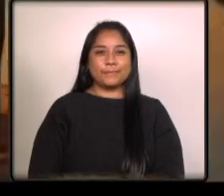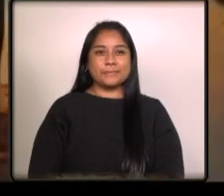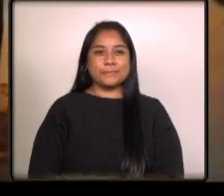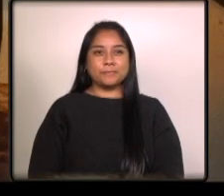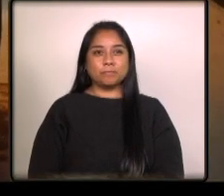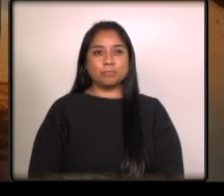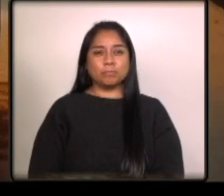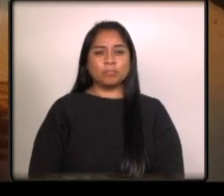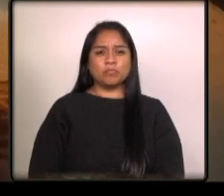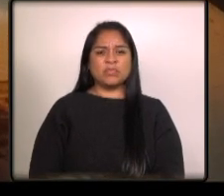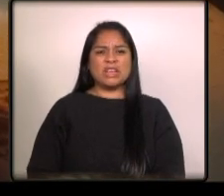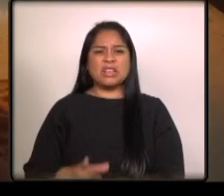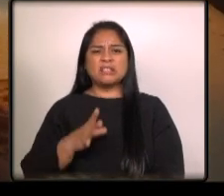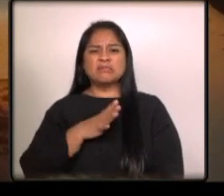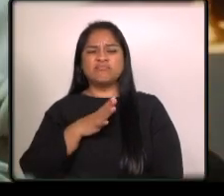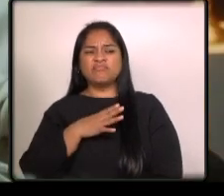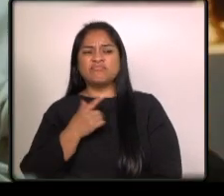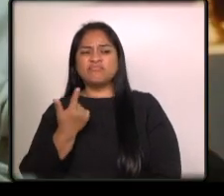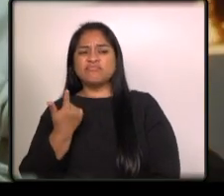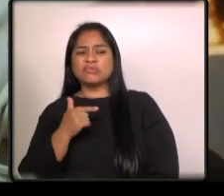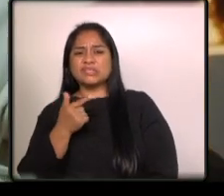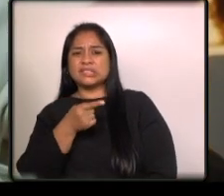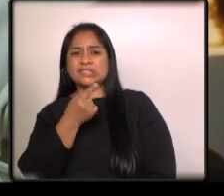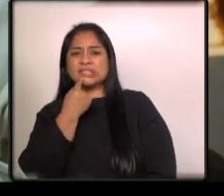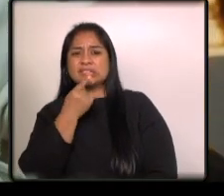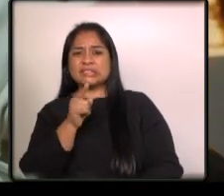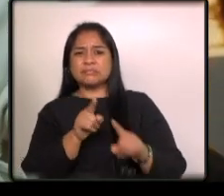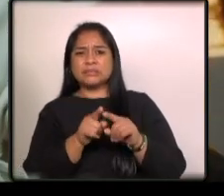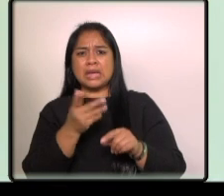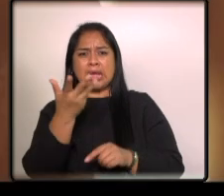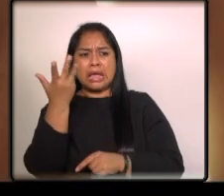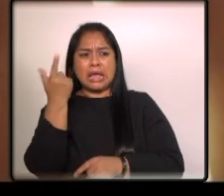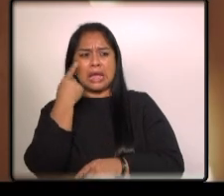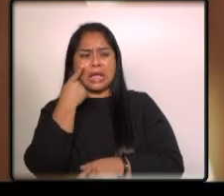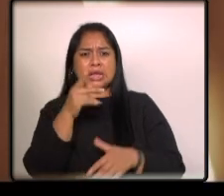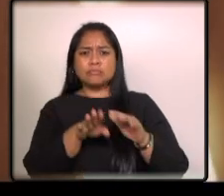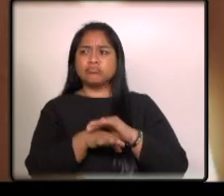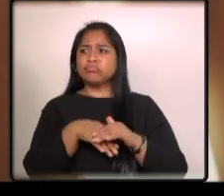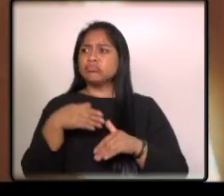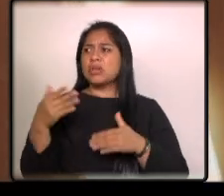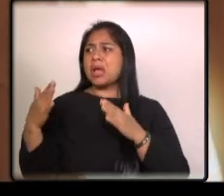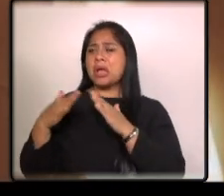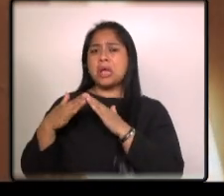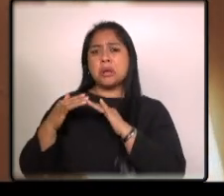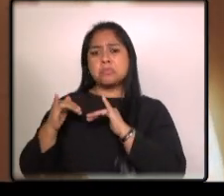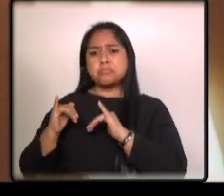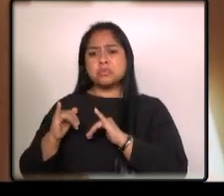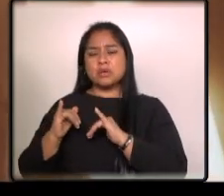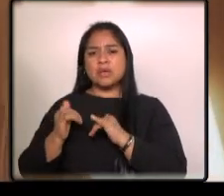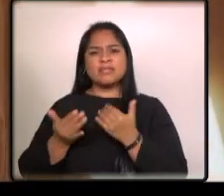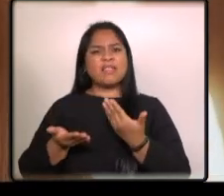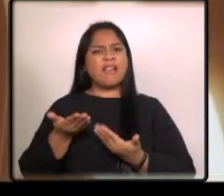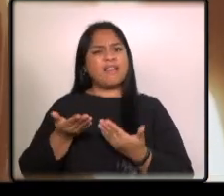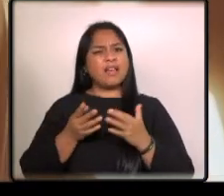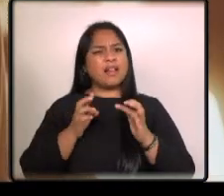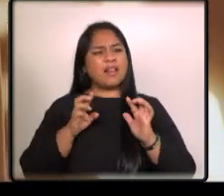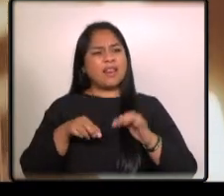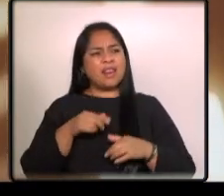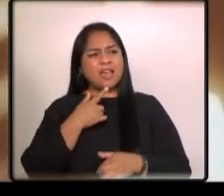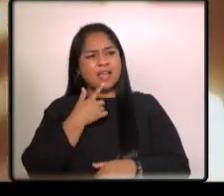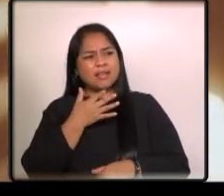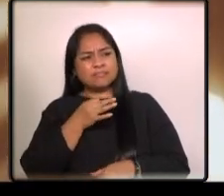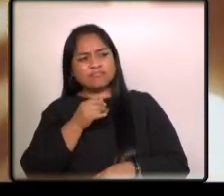tiene malas mañas es antes no sale de la casa seguro la gente en verdad